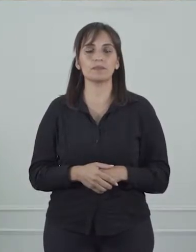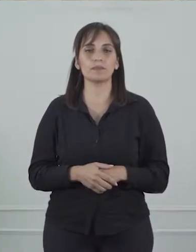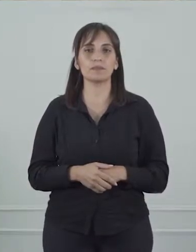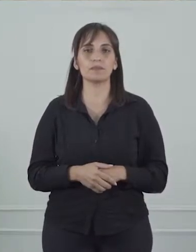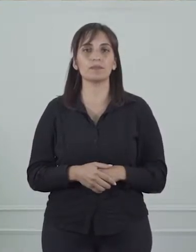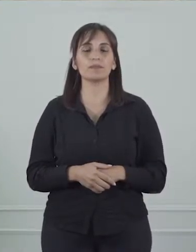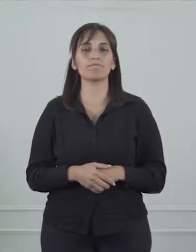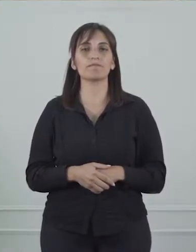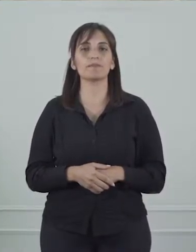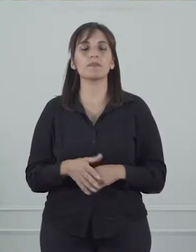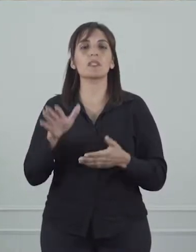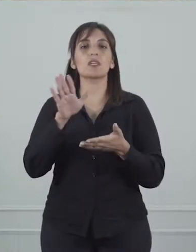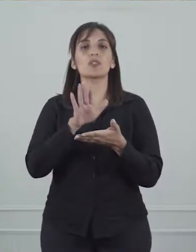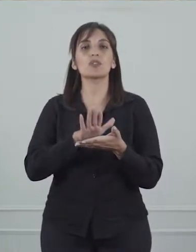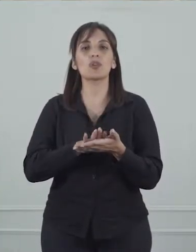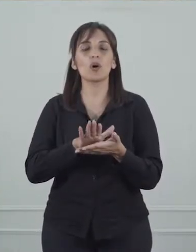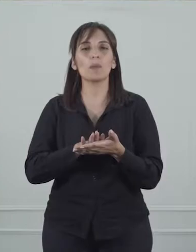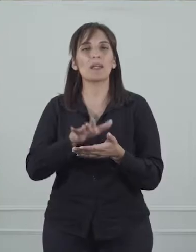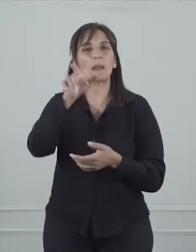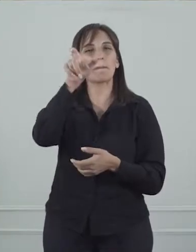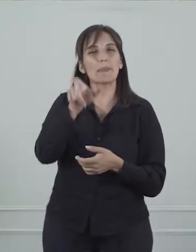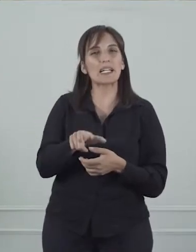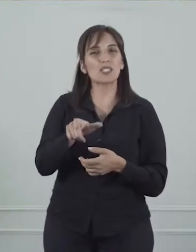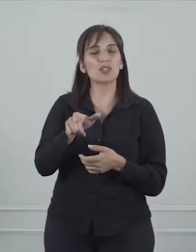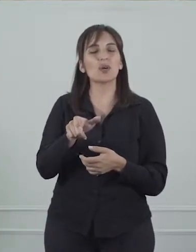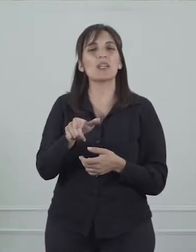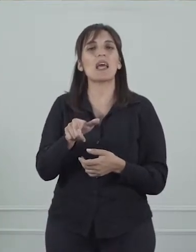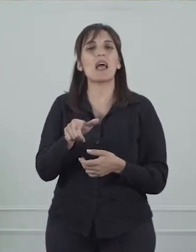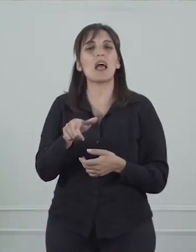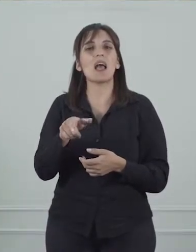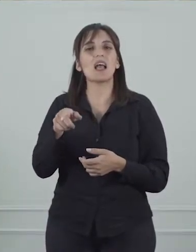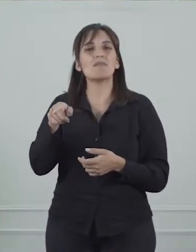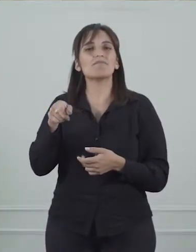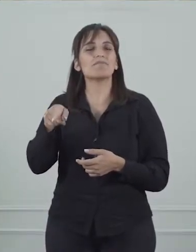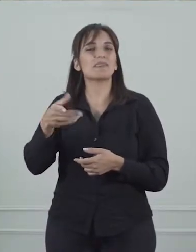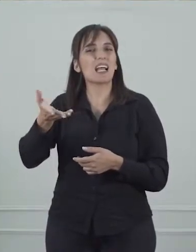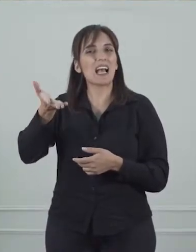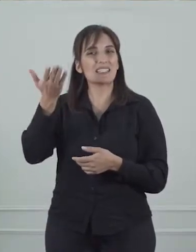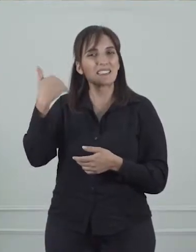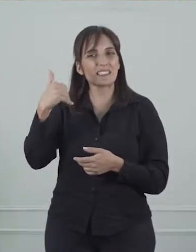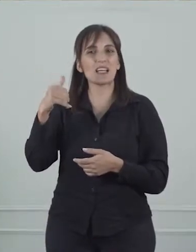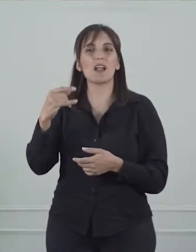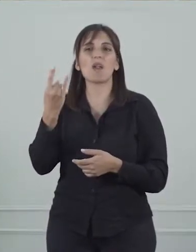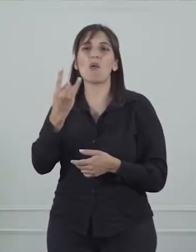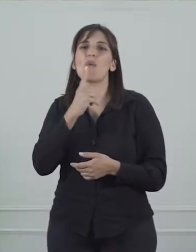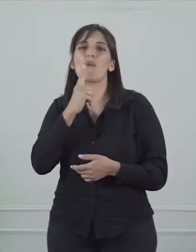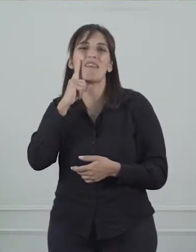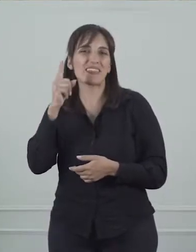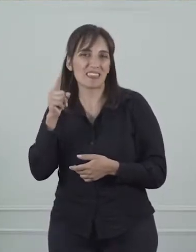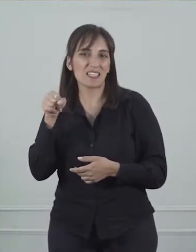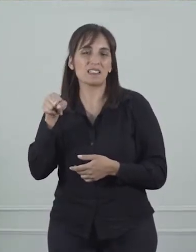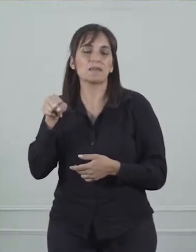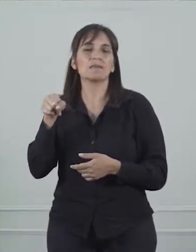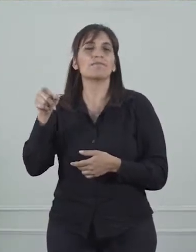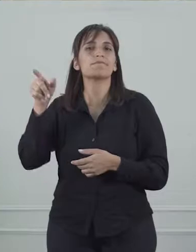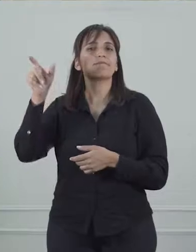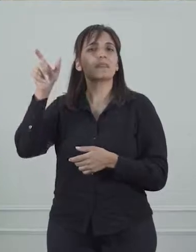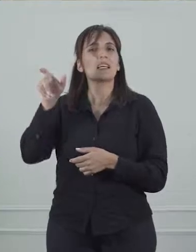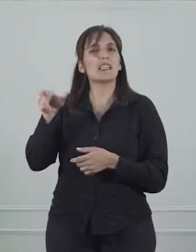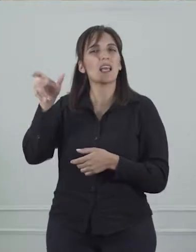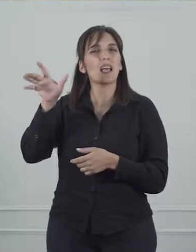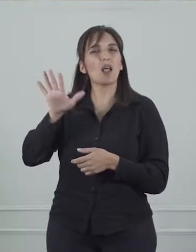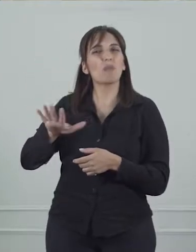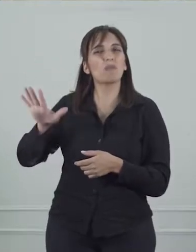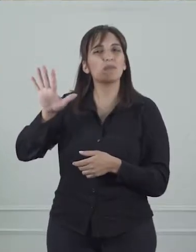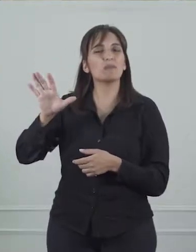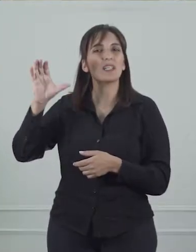Con respecto al paciente internado en terapia intensiva, que fue derivado ayer tarde desde